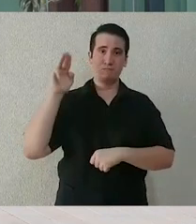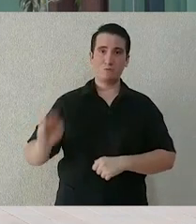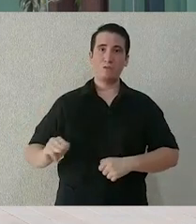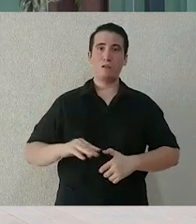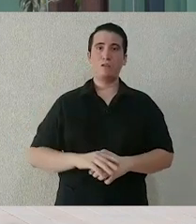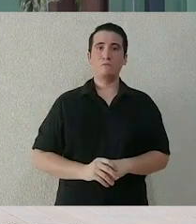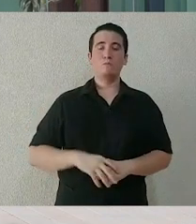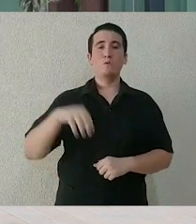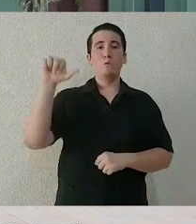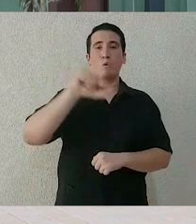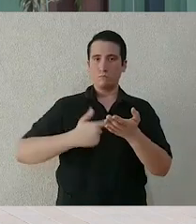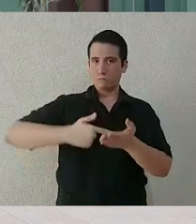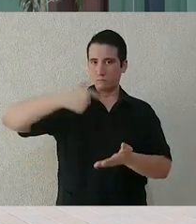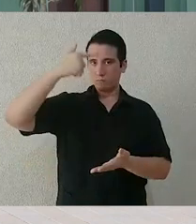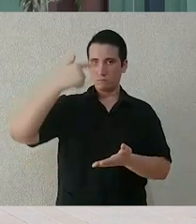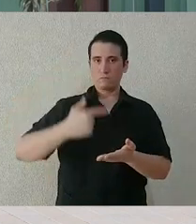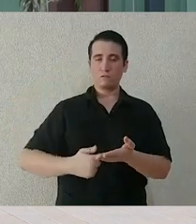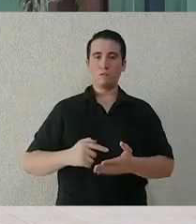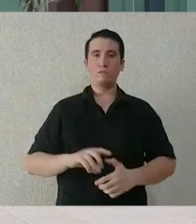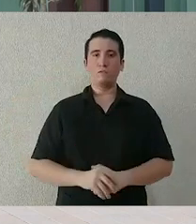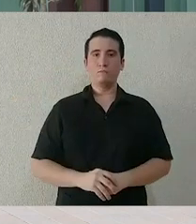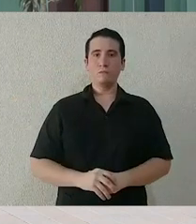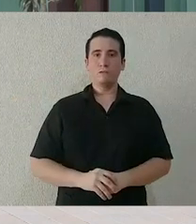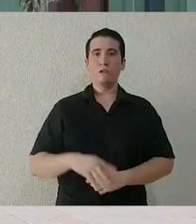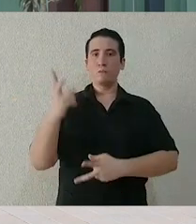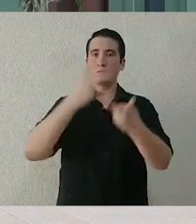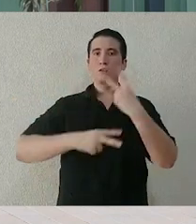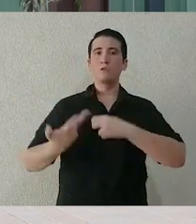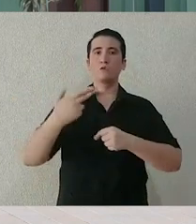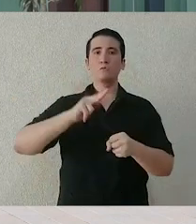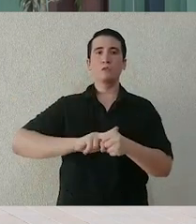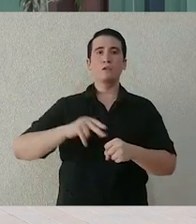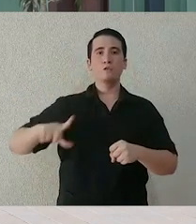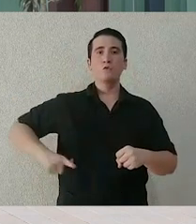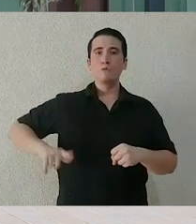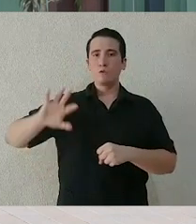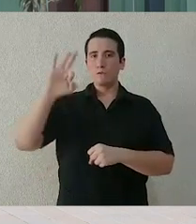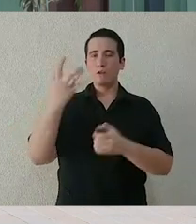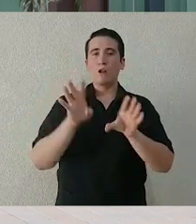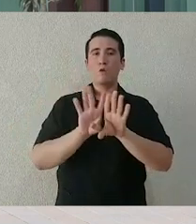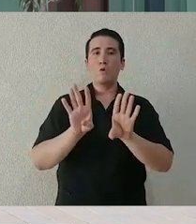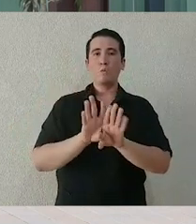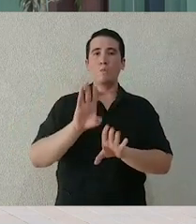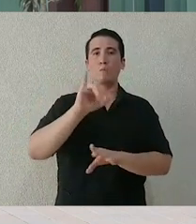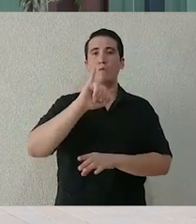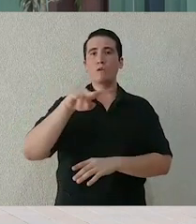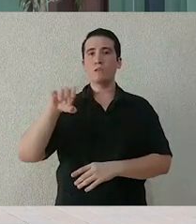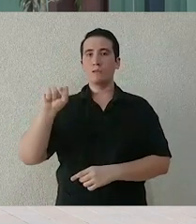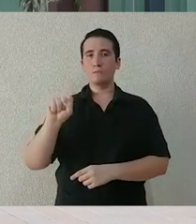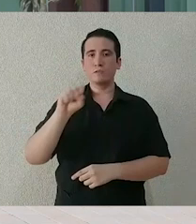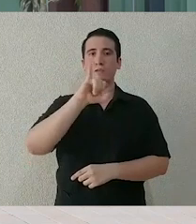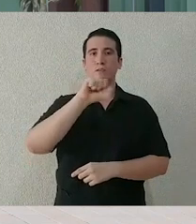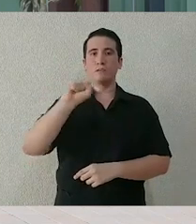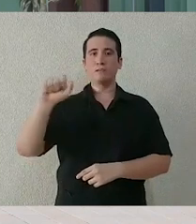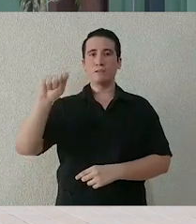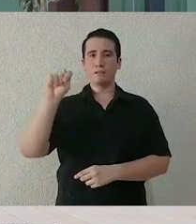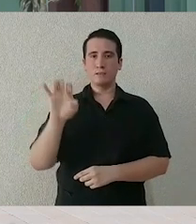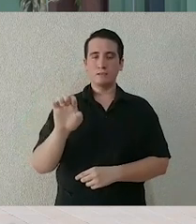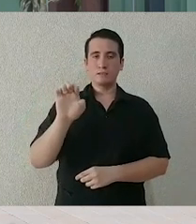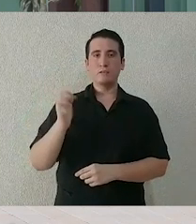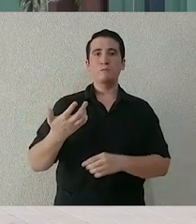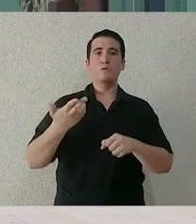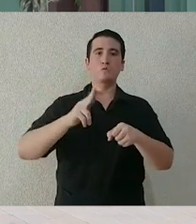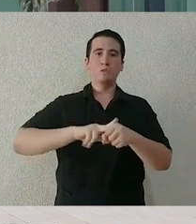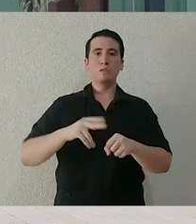Hospital Regional de Alta Especialidad y del Hospital Orán, que es un hospital del gobierno estatal, para apoyar a liberar camas en estos hospitales